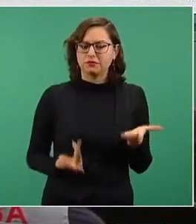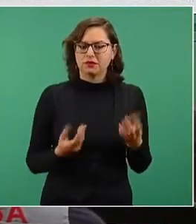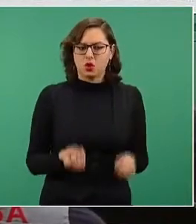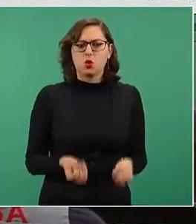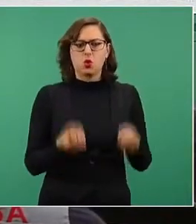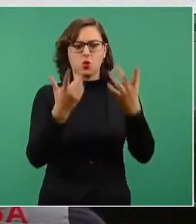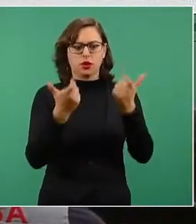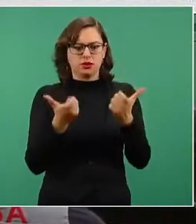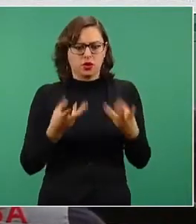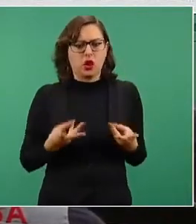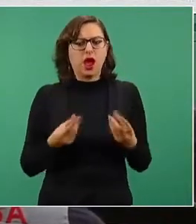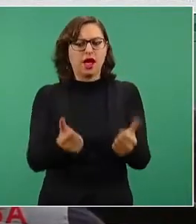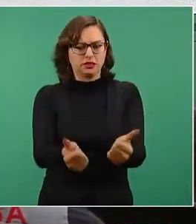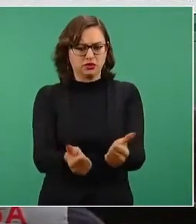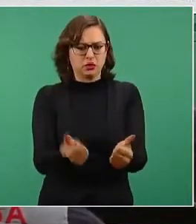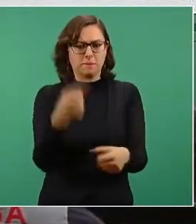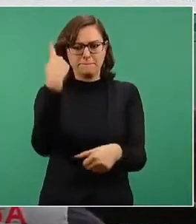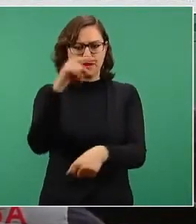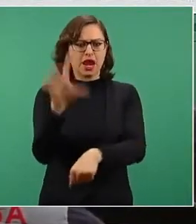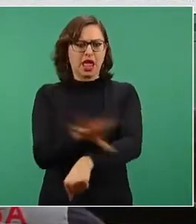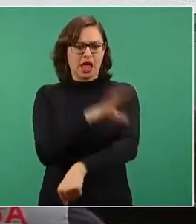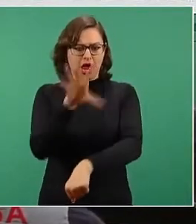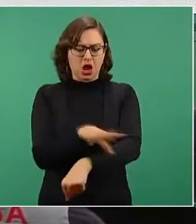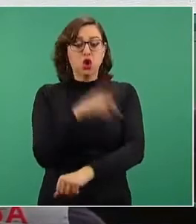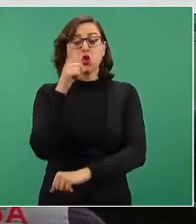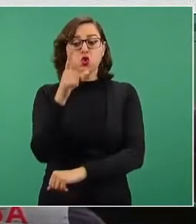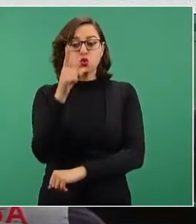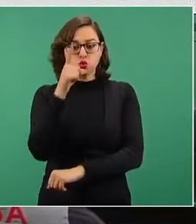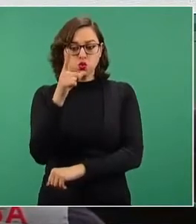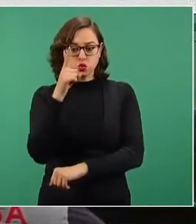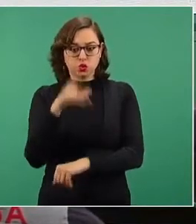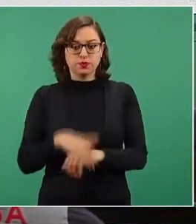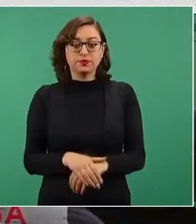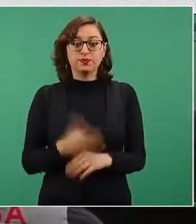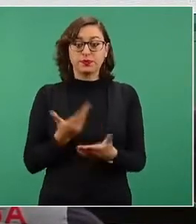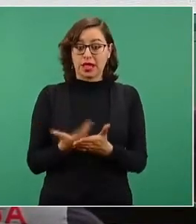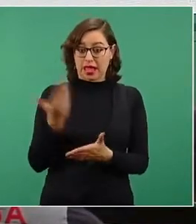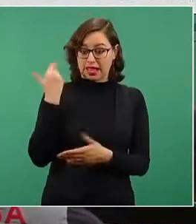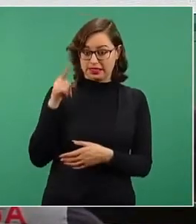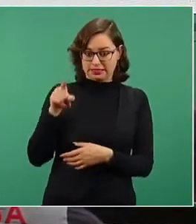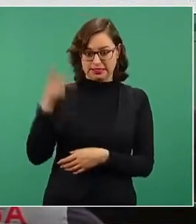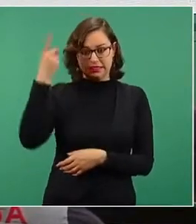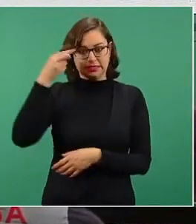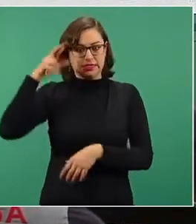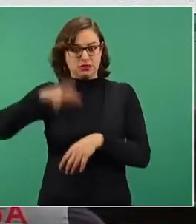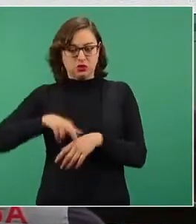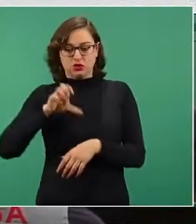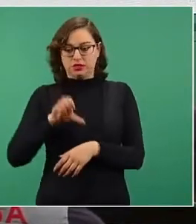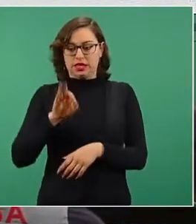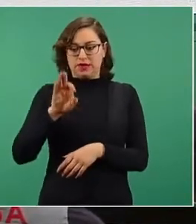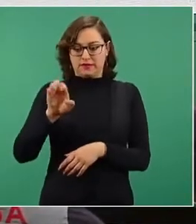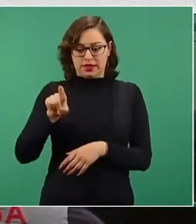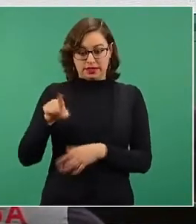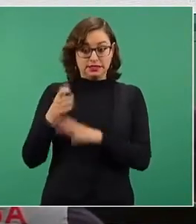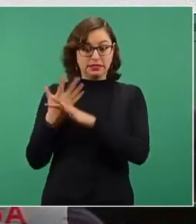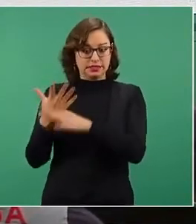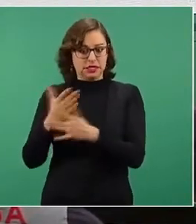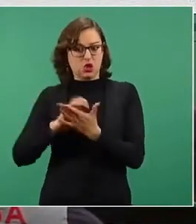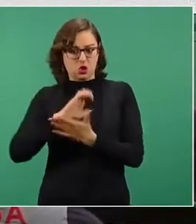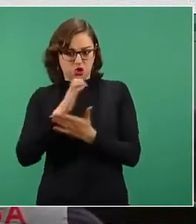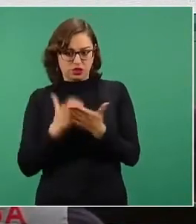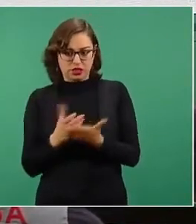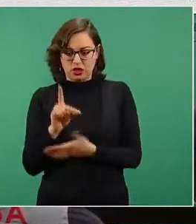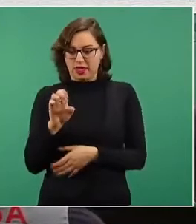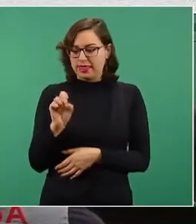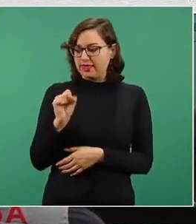Es el llamado costo unitario. A lo que se refirió el director de la Comisión Federal de Electricidad hace rato cuando hablaba del despacho. Ese